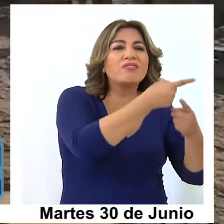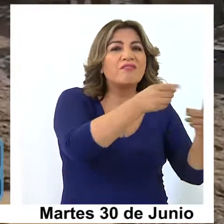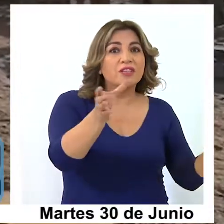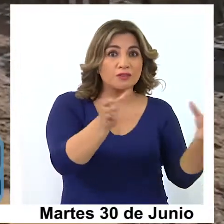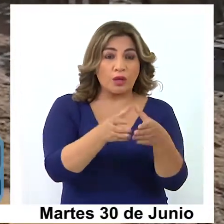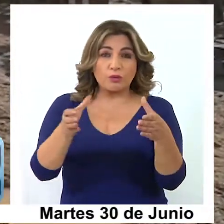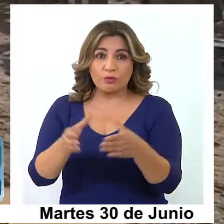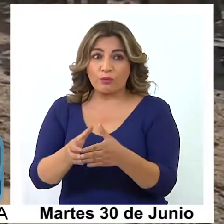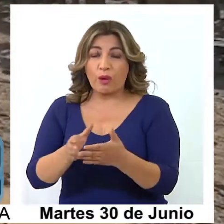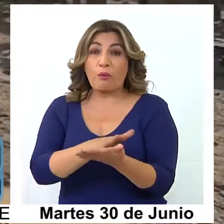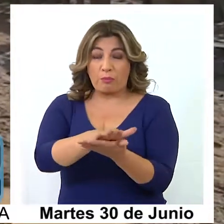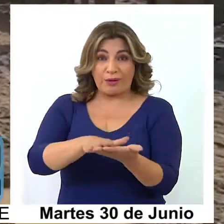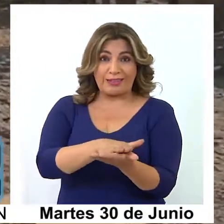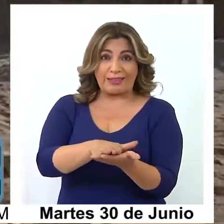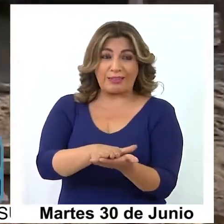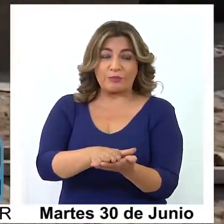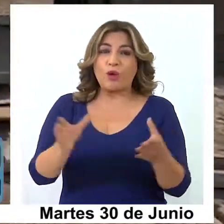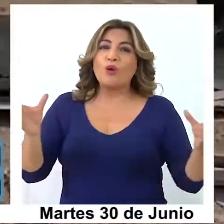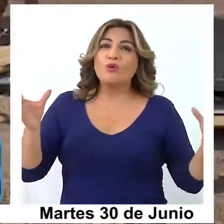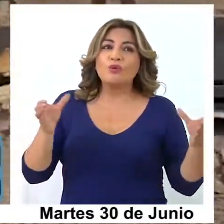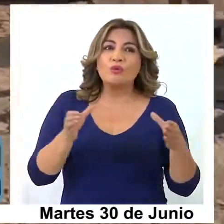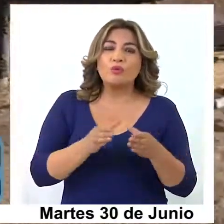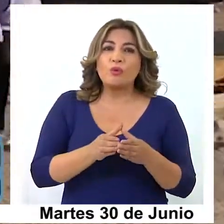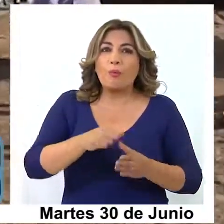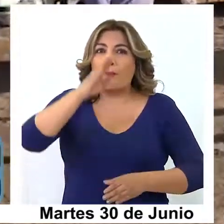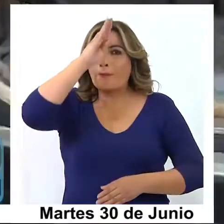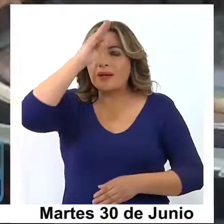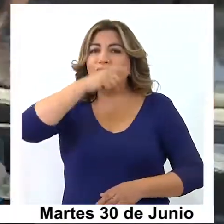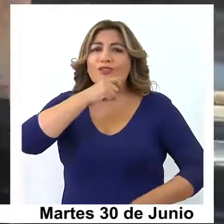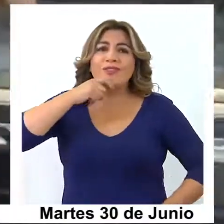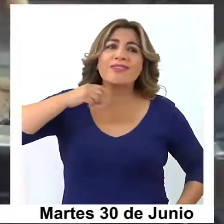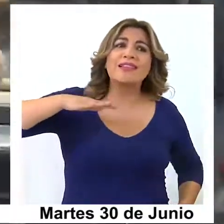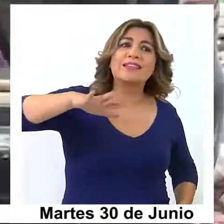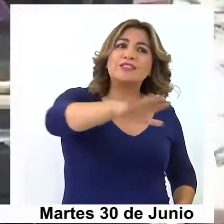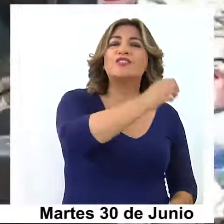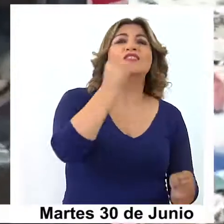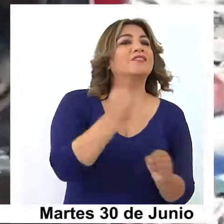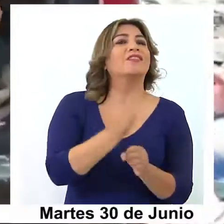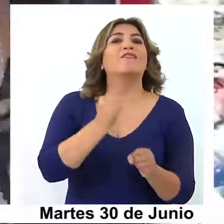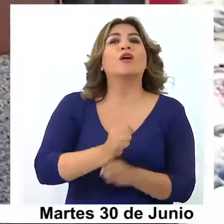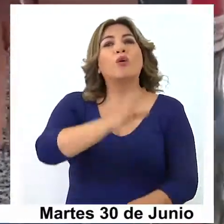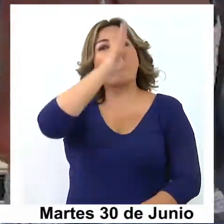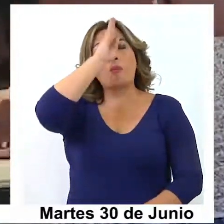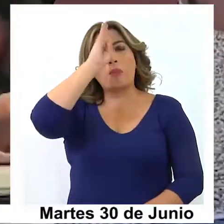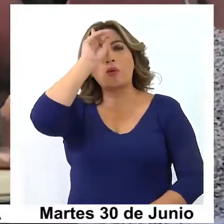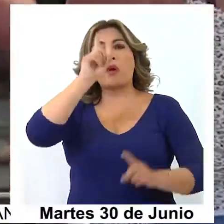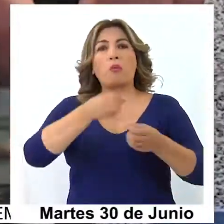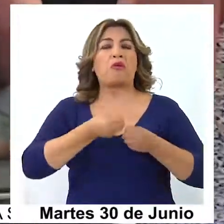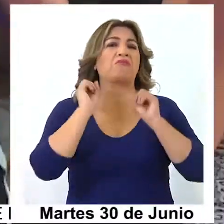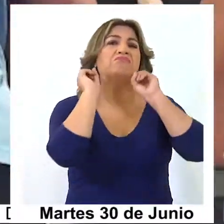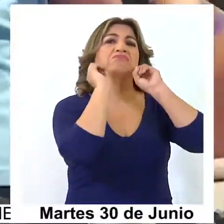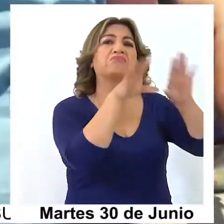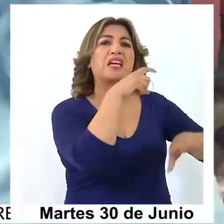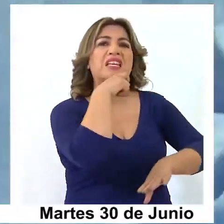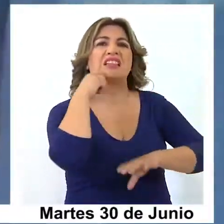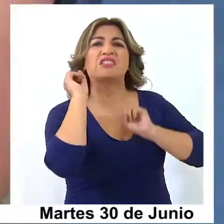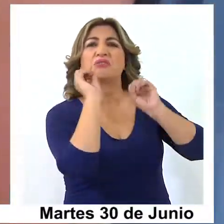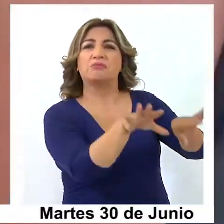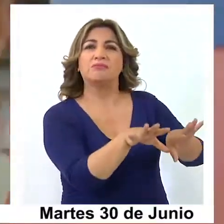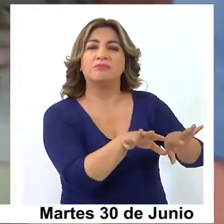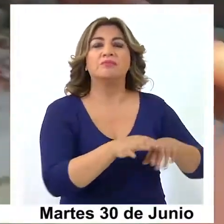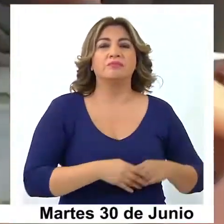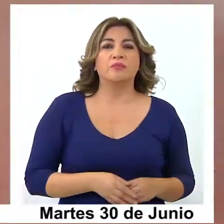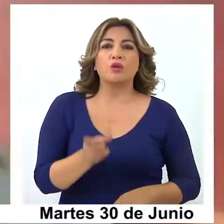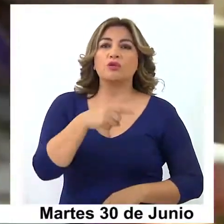grupos, como es el caso de la agrupación Perritos del Desierto, quienes trabajan con perros que han sido abandonados en pleno desierto.